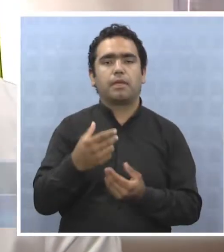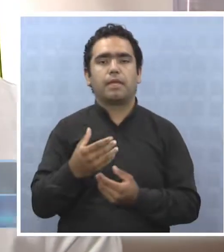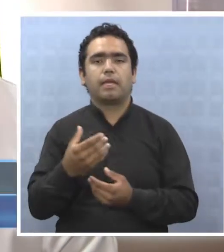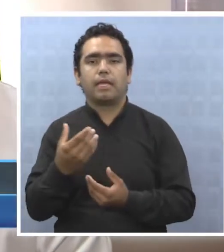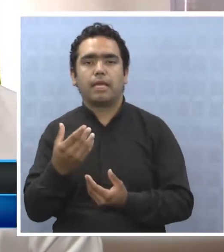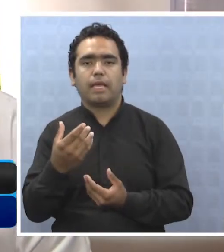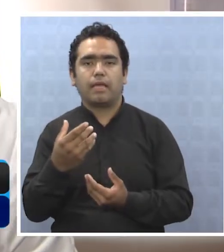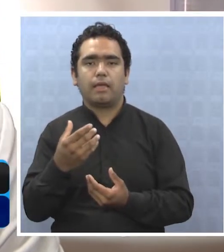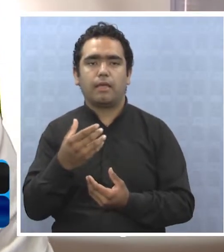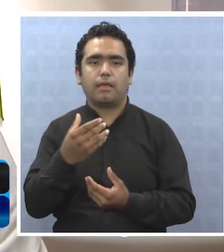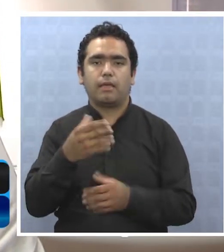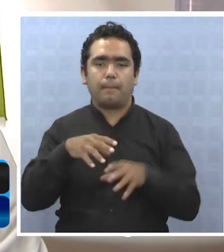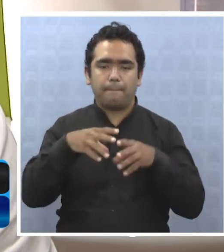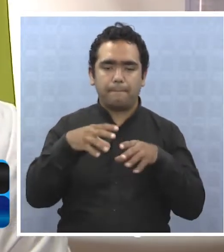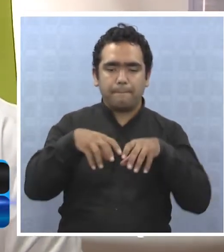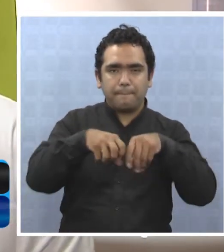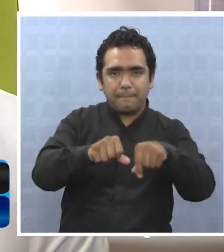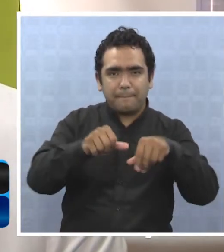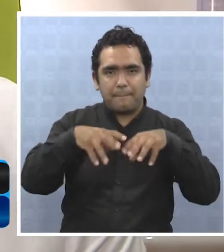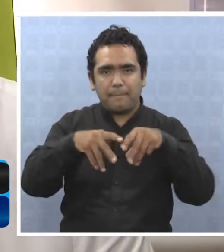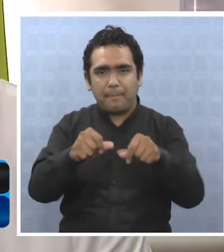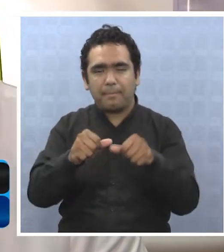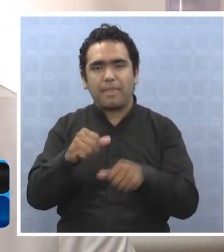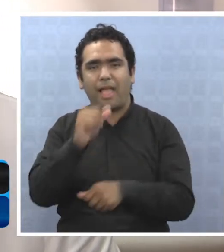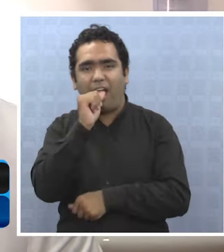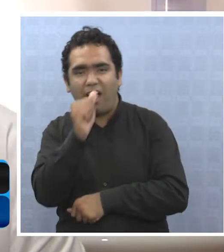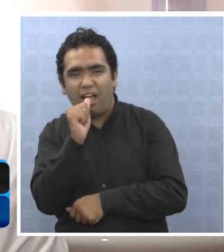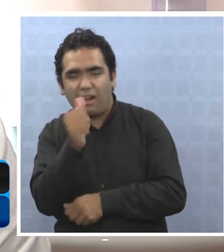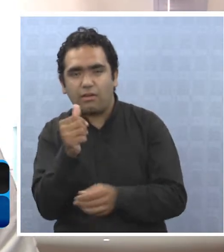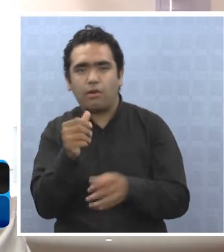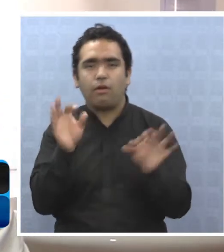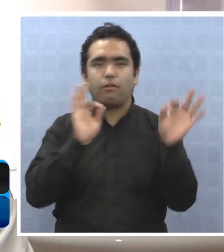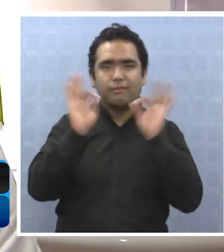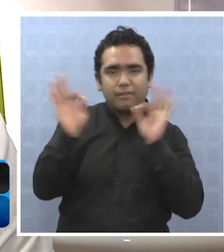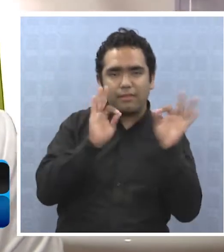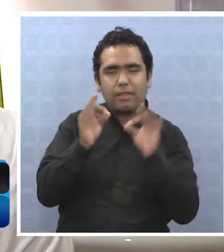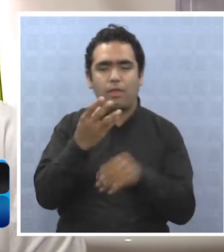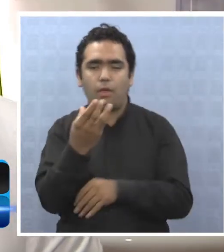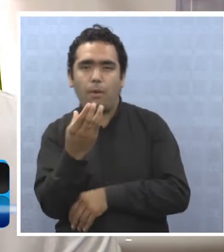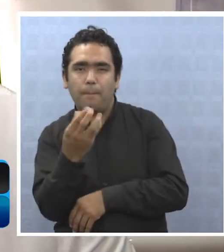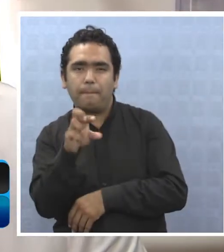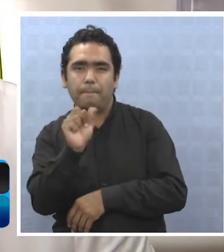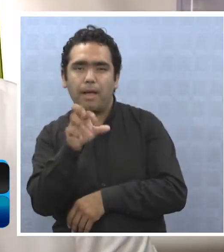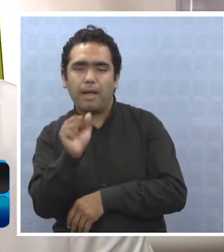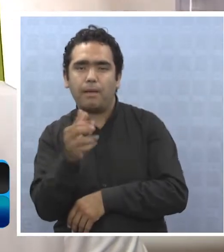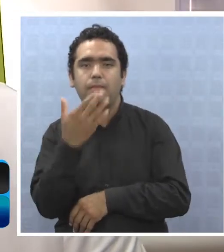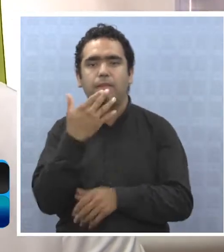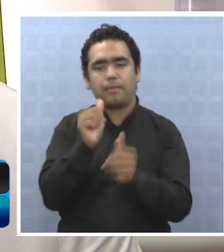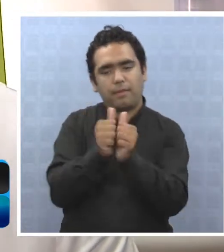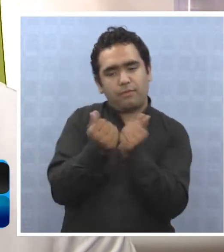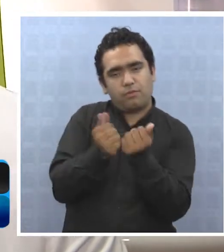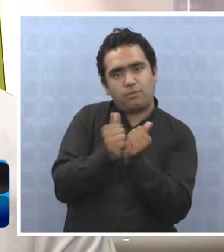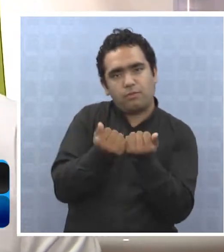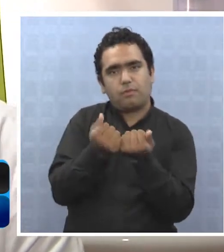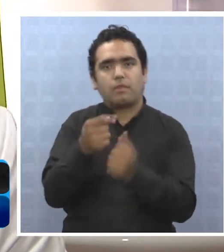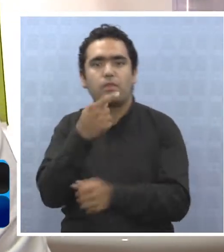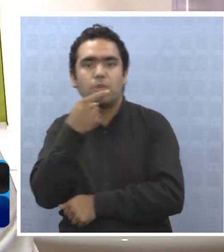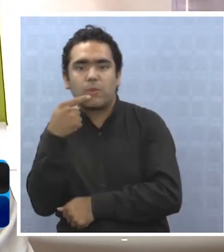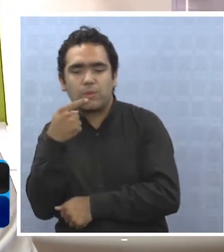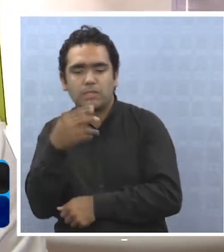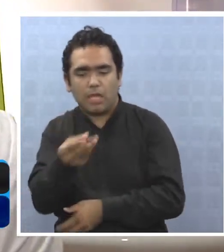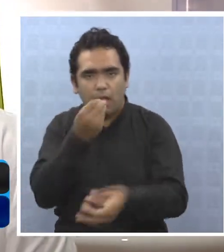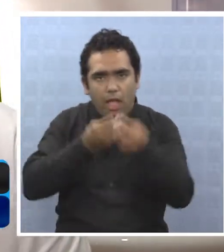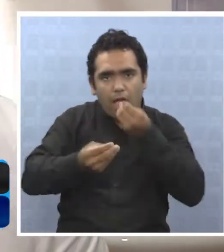carbono, que son elementos compuestos en el arroz, en las papas o en el fideo, el pan y los dulces.